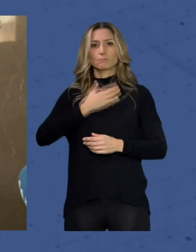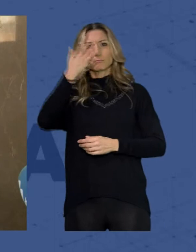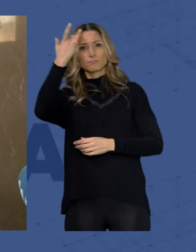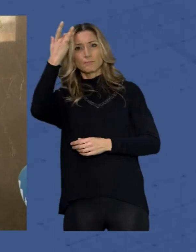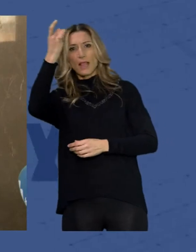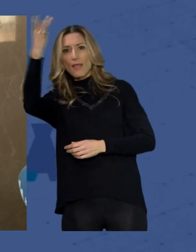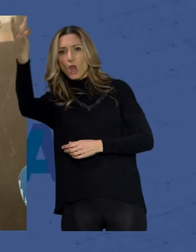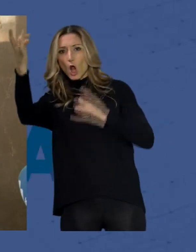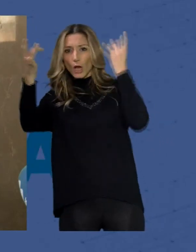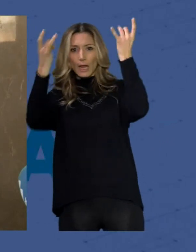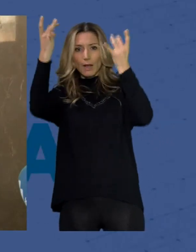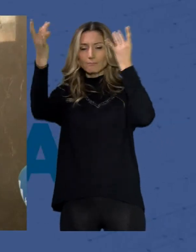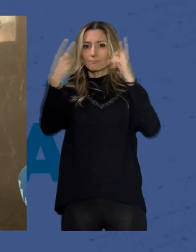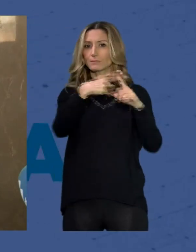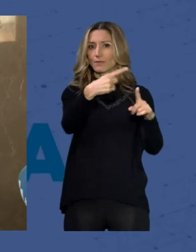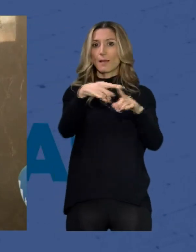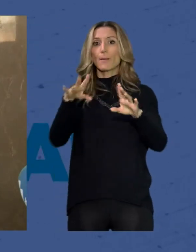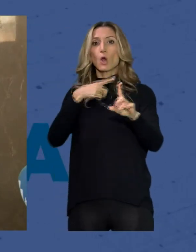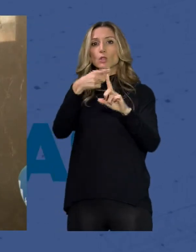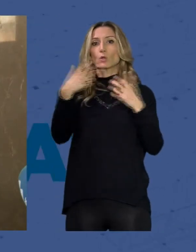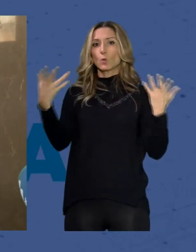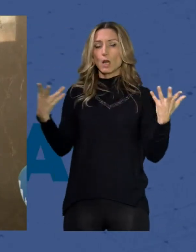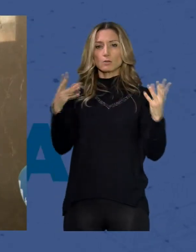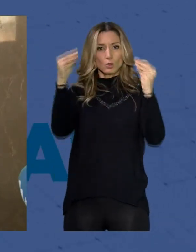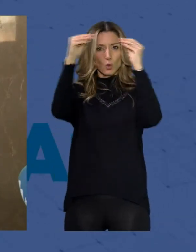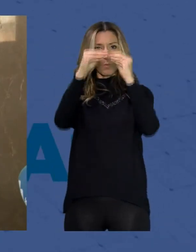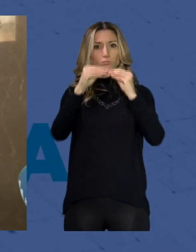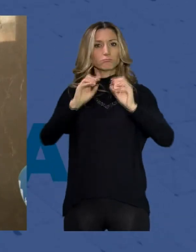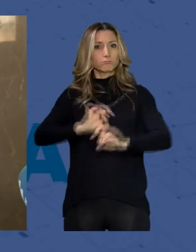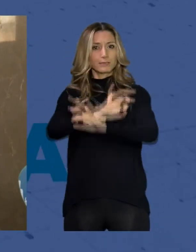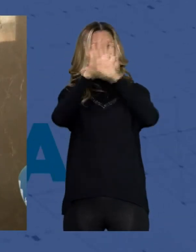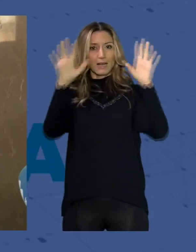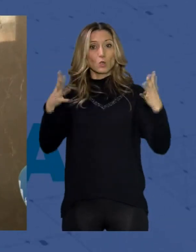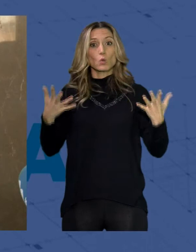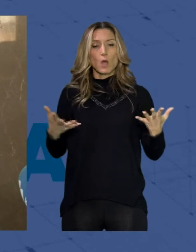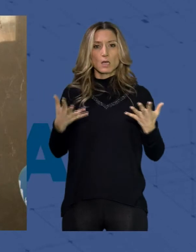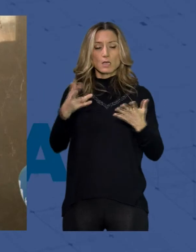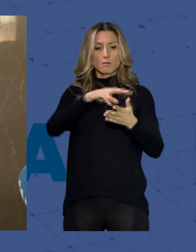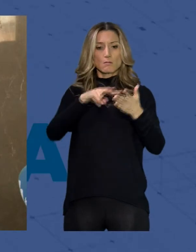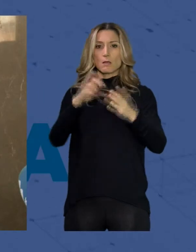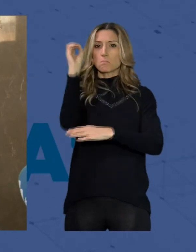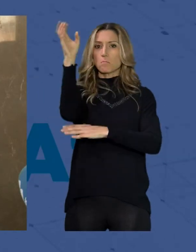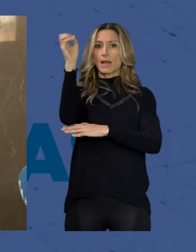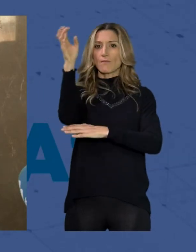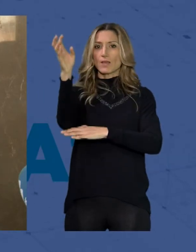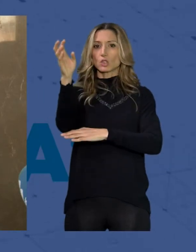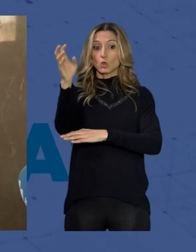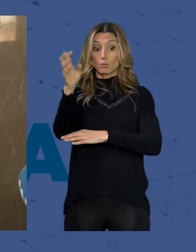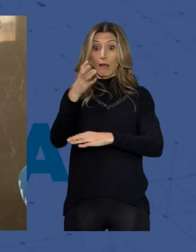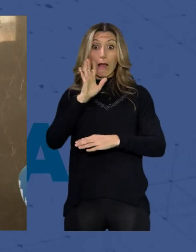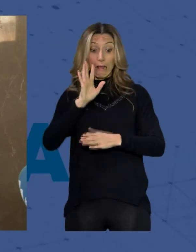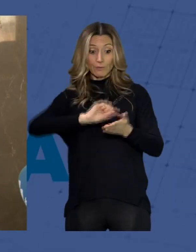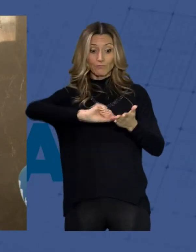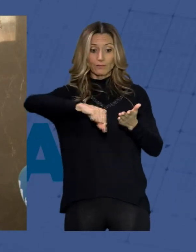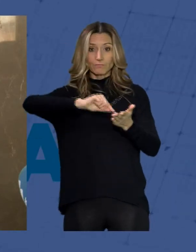un objetivo común y un objetivo claro como es el manifiesto que acabamos de rubricar por parte de